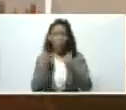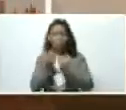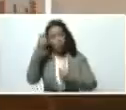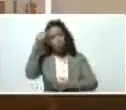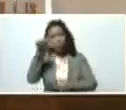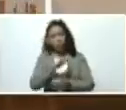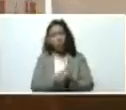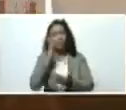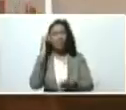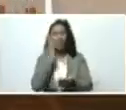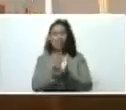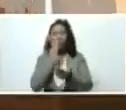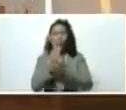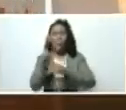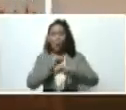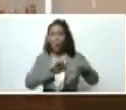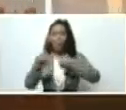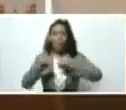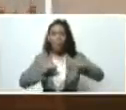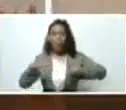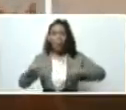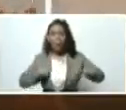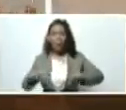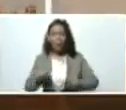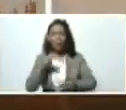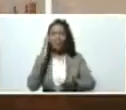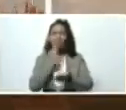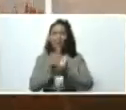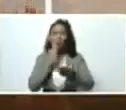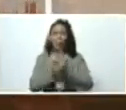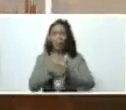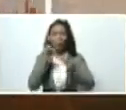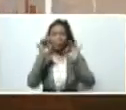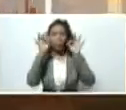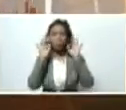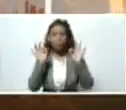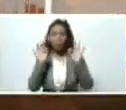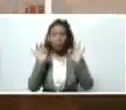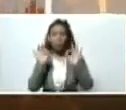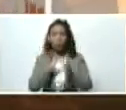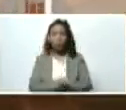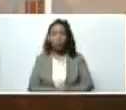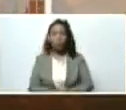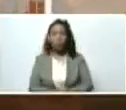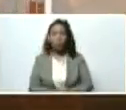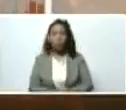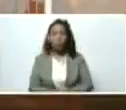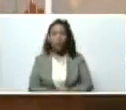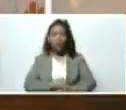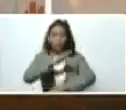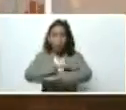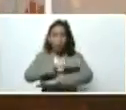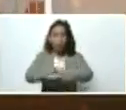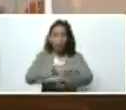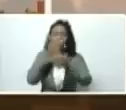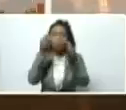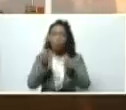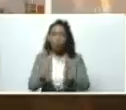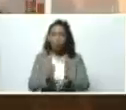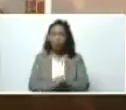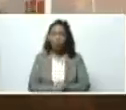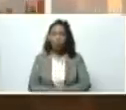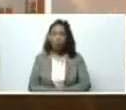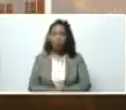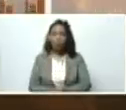siempre movilizados siempre mosca en la actitud correcta bueno